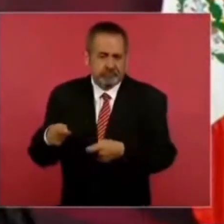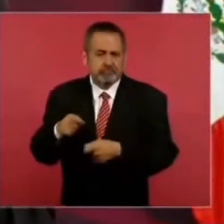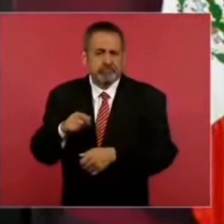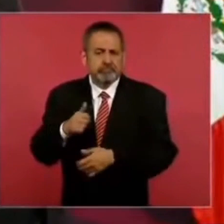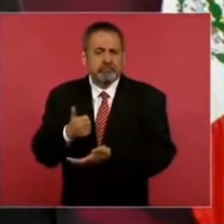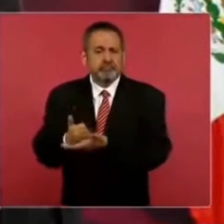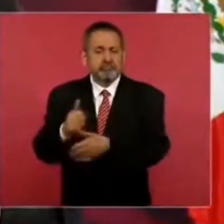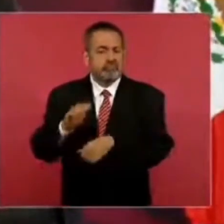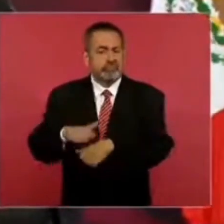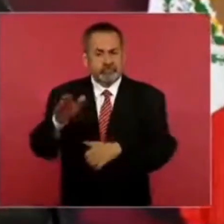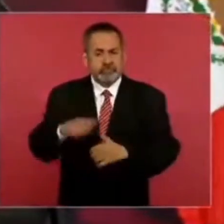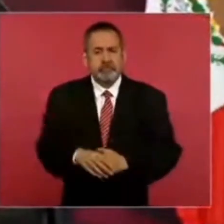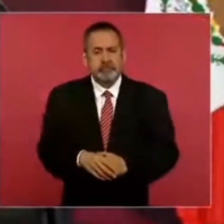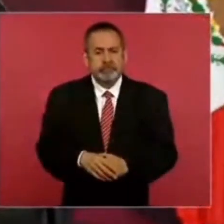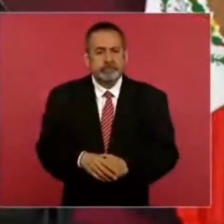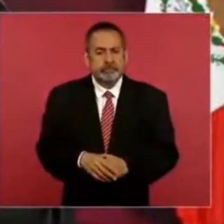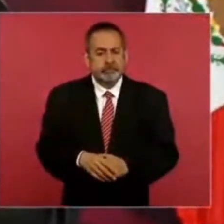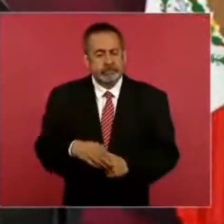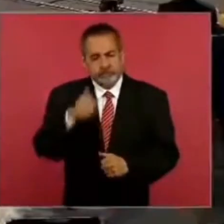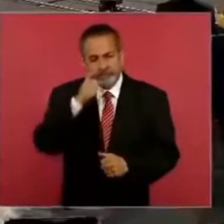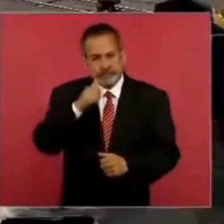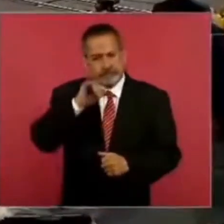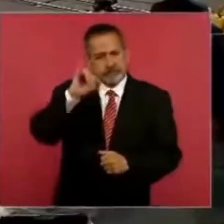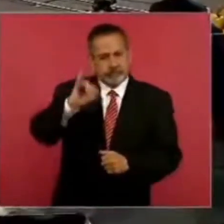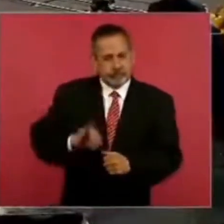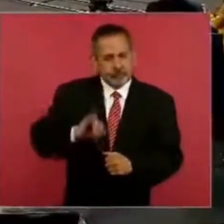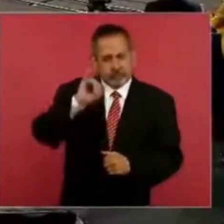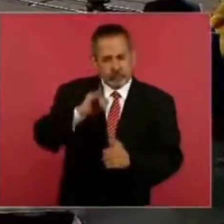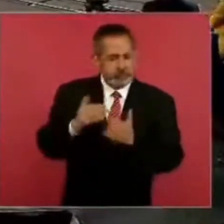como todos los jueves en la mañana